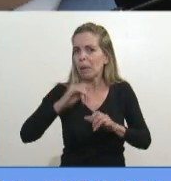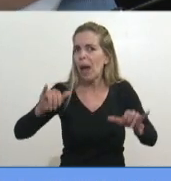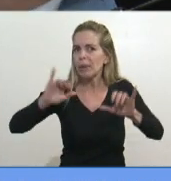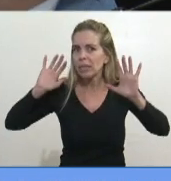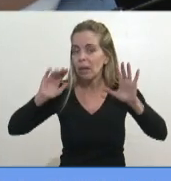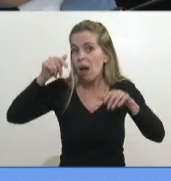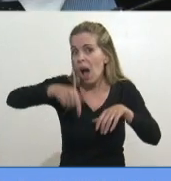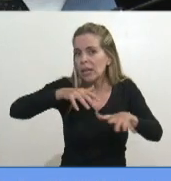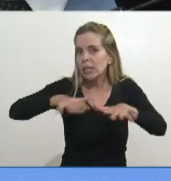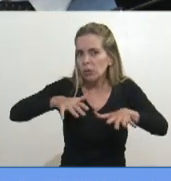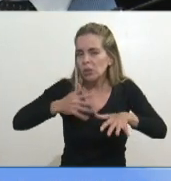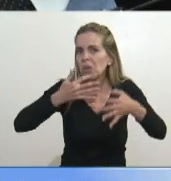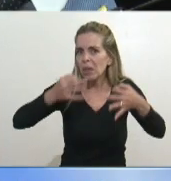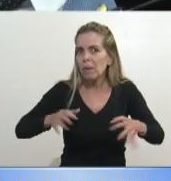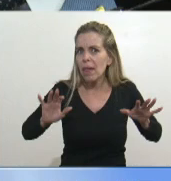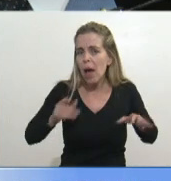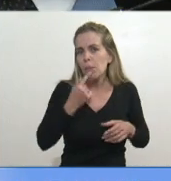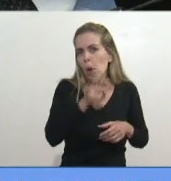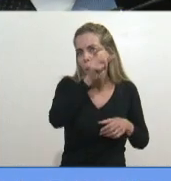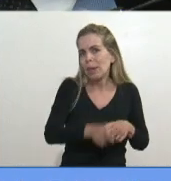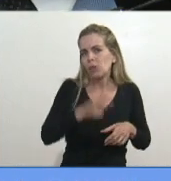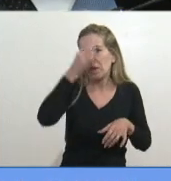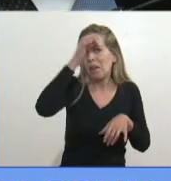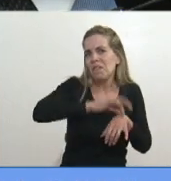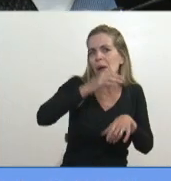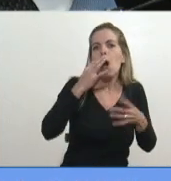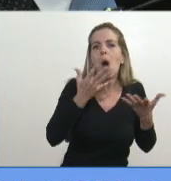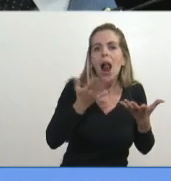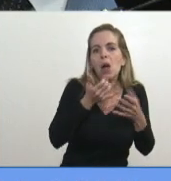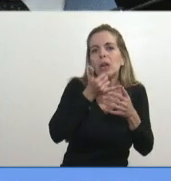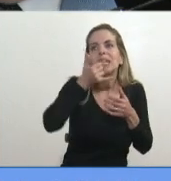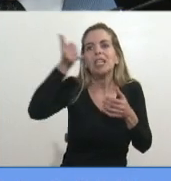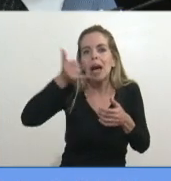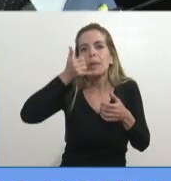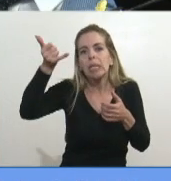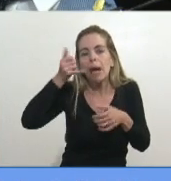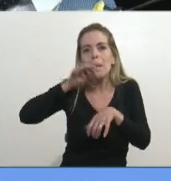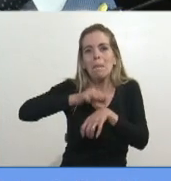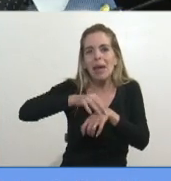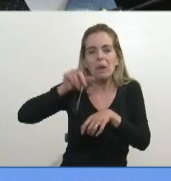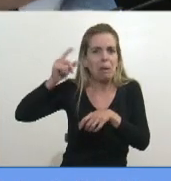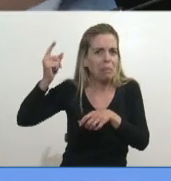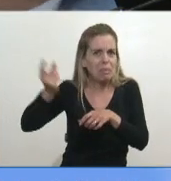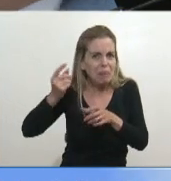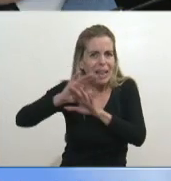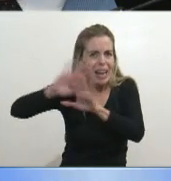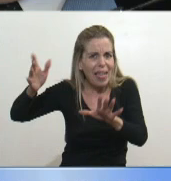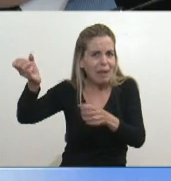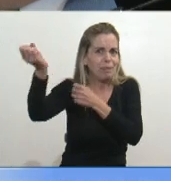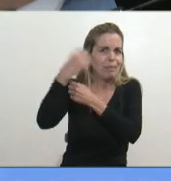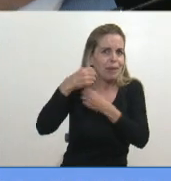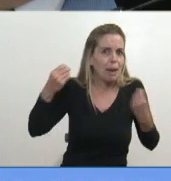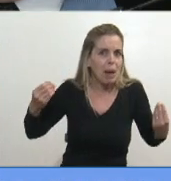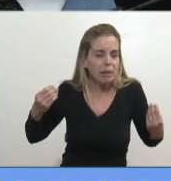Usted llama, dice, no me atiende nadie. Estamos llamando y no viene a atenderme, pero que no